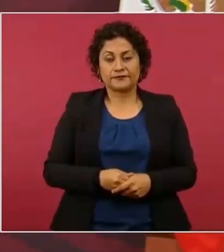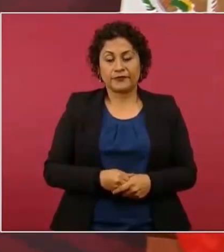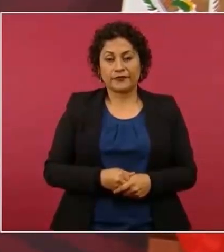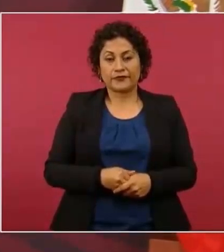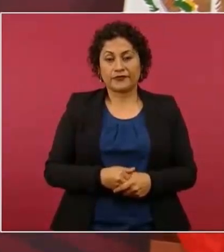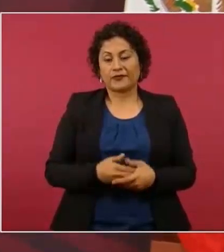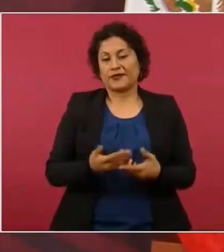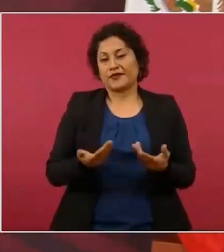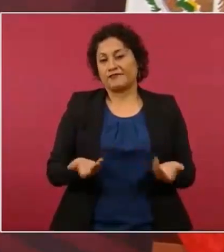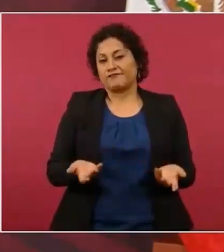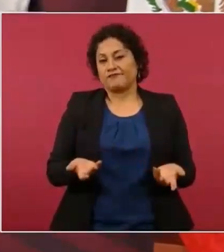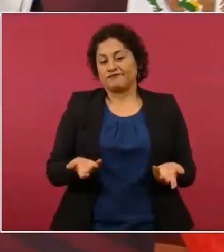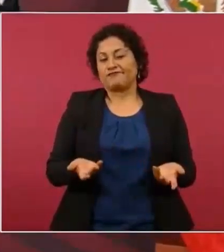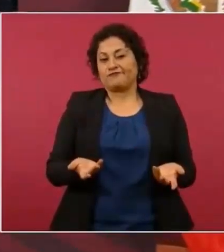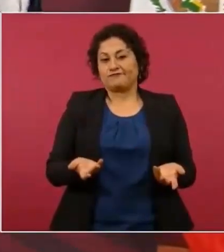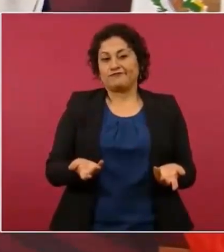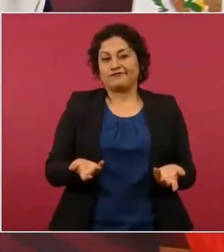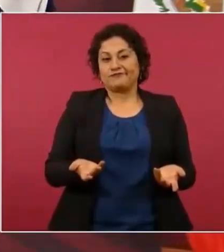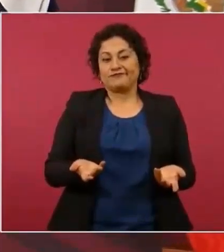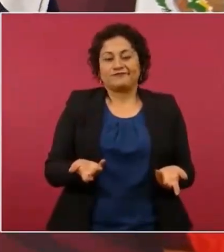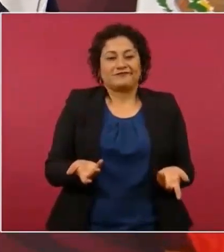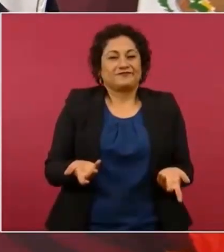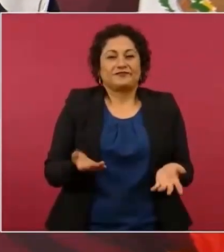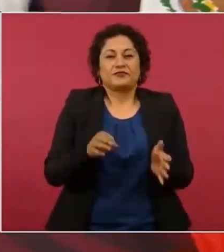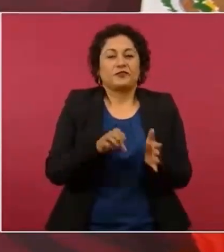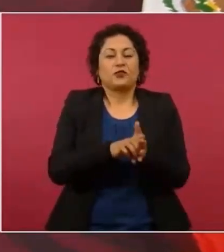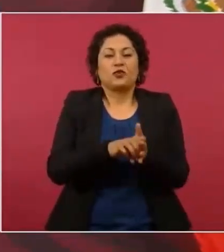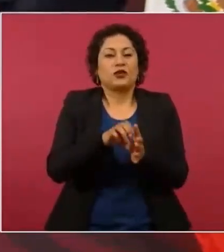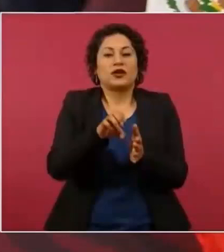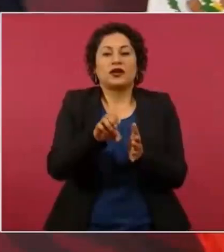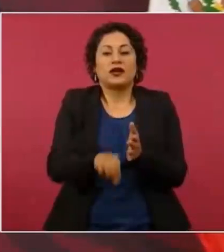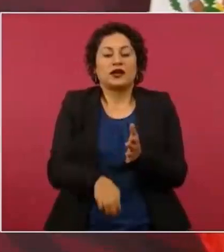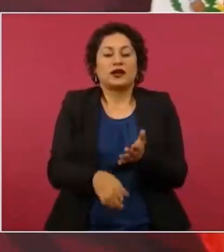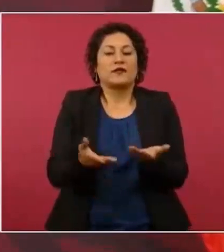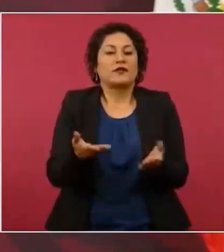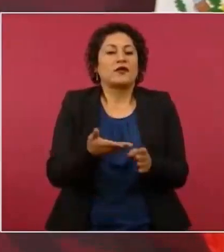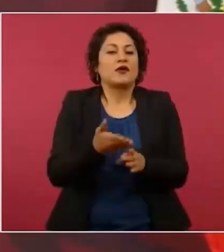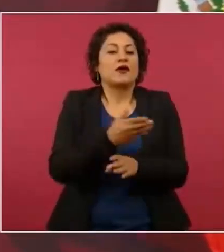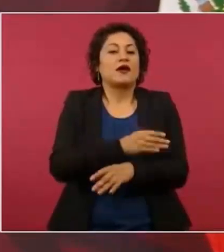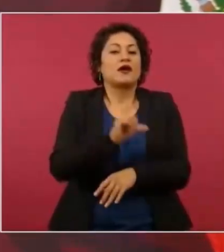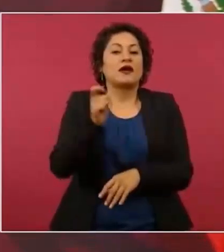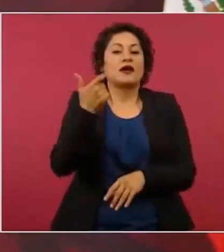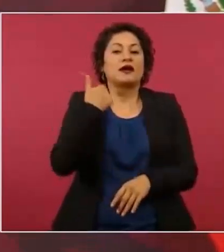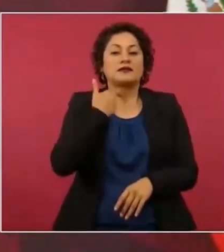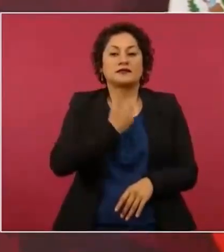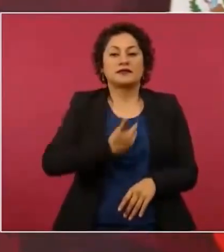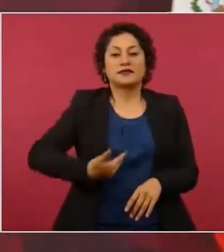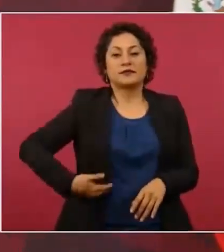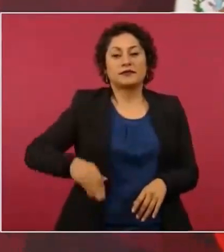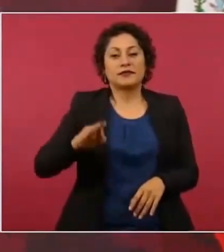O es como Calderón que termina y se va de asesor